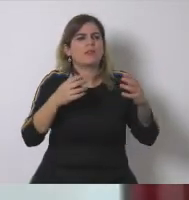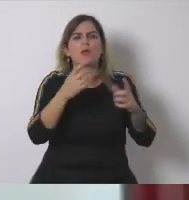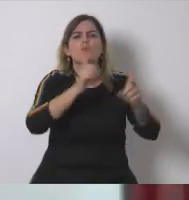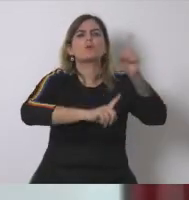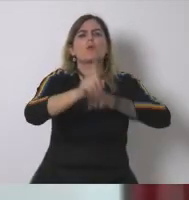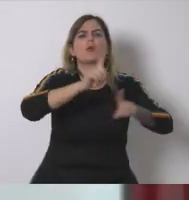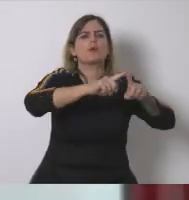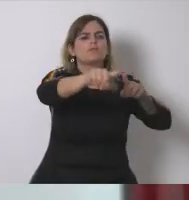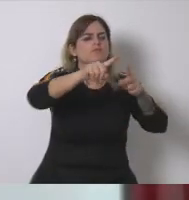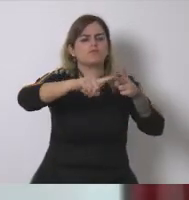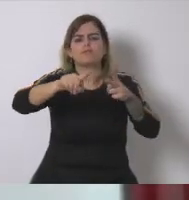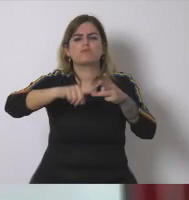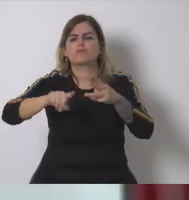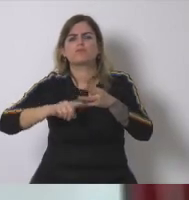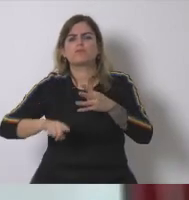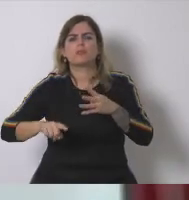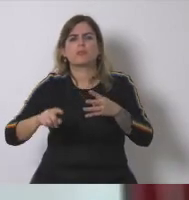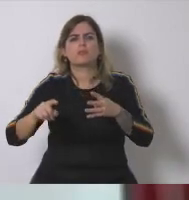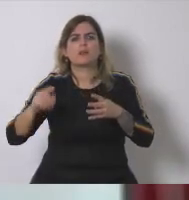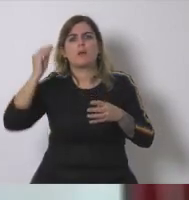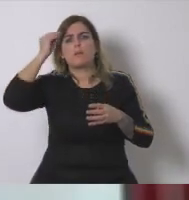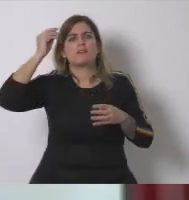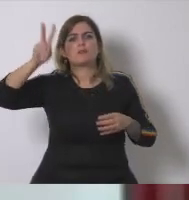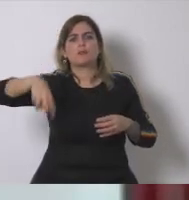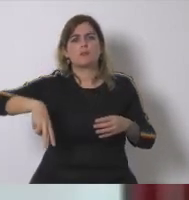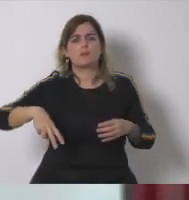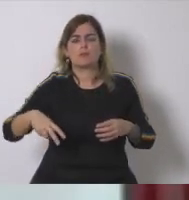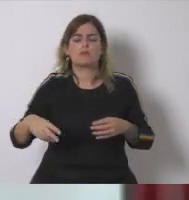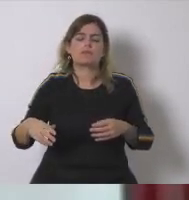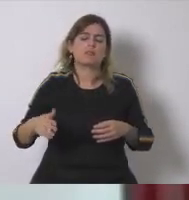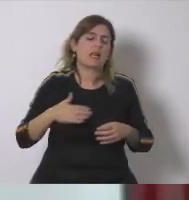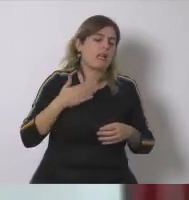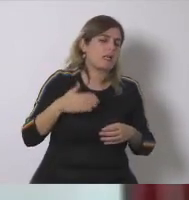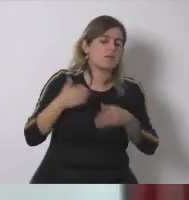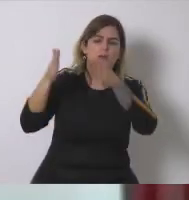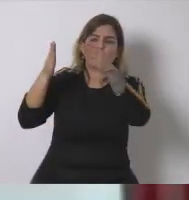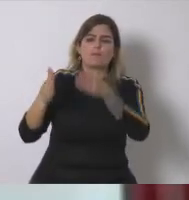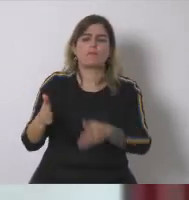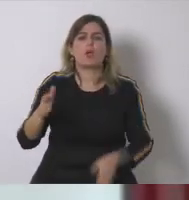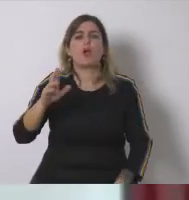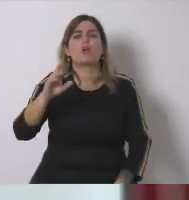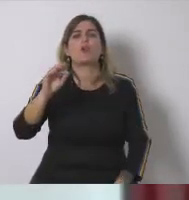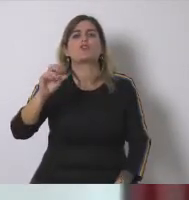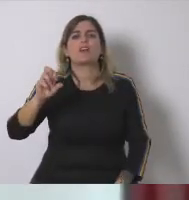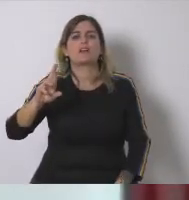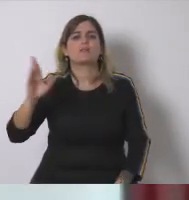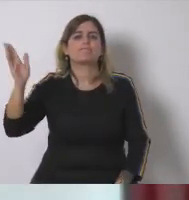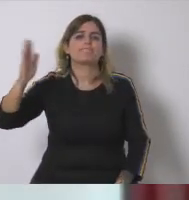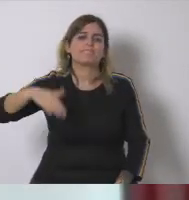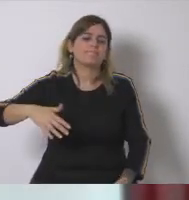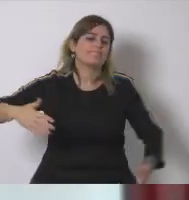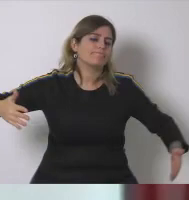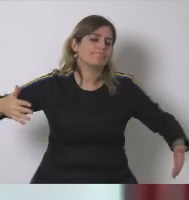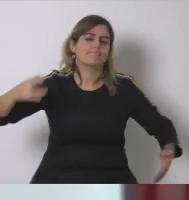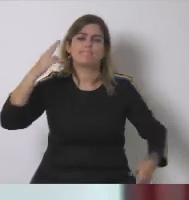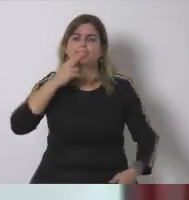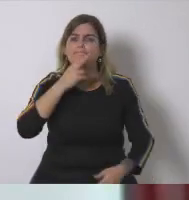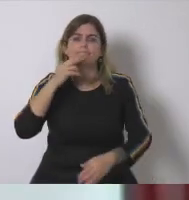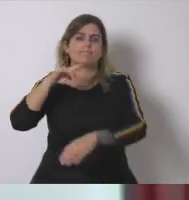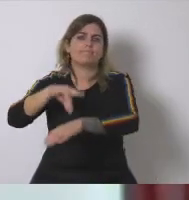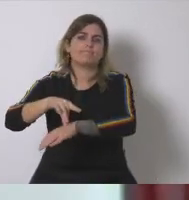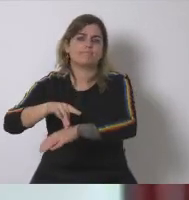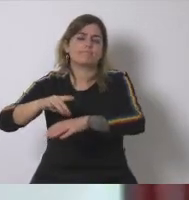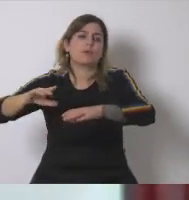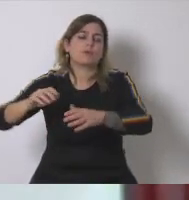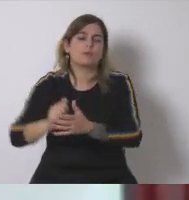es decir son una serie de cosas que debemos tener muy en cuenta me sabe muy